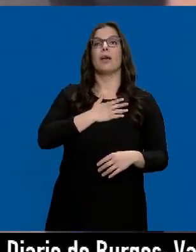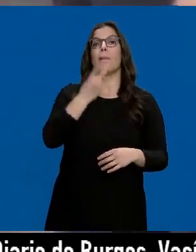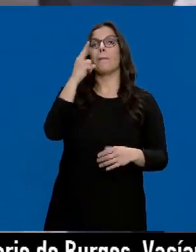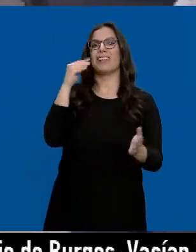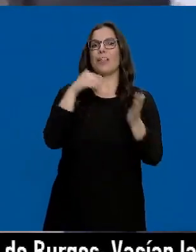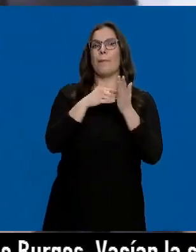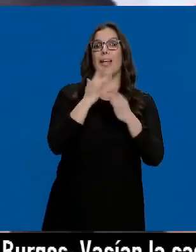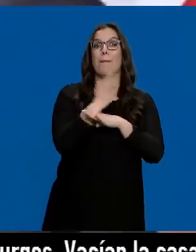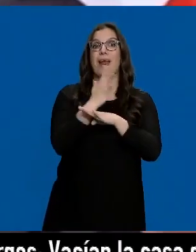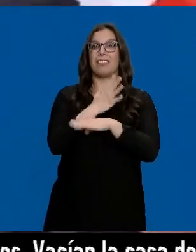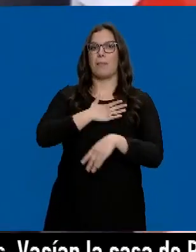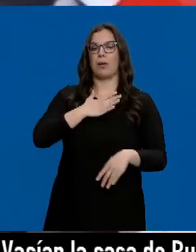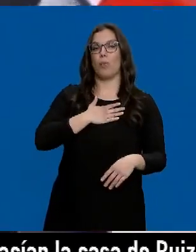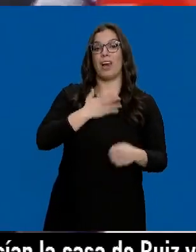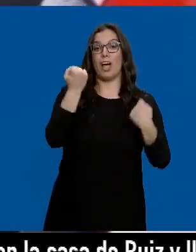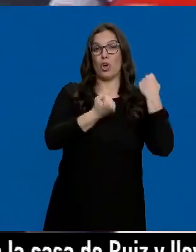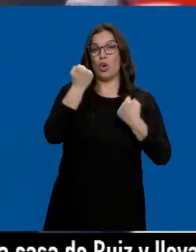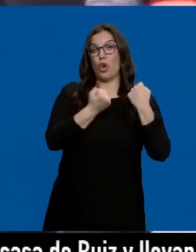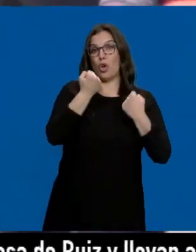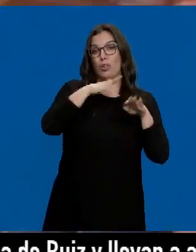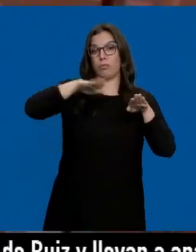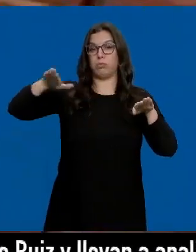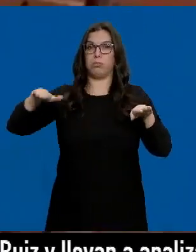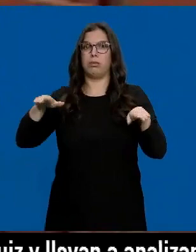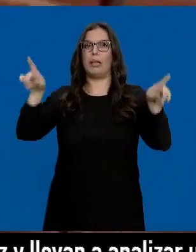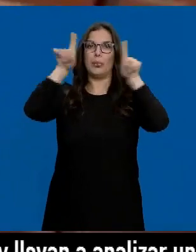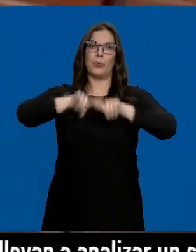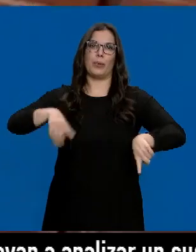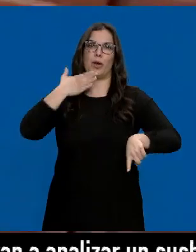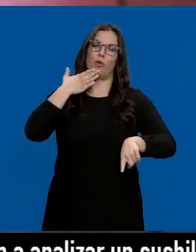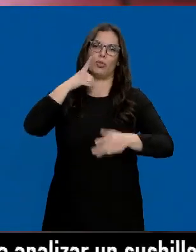marihuana y una flota de vehículos que camuflaban en una empresa de alquiler.